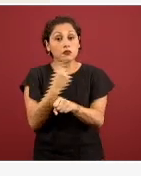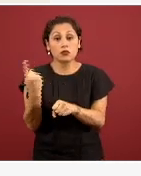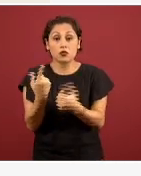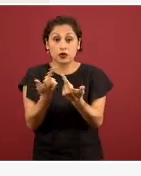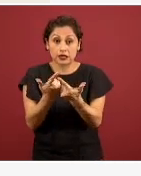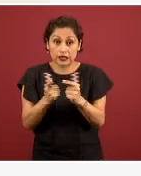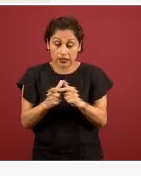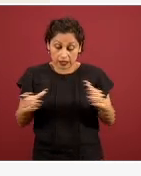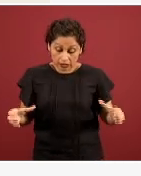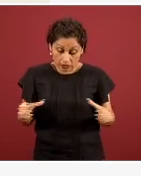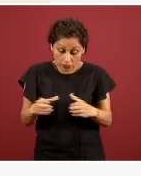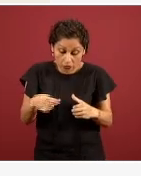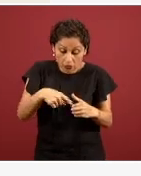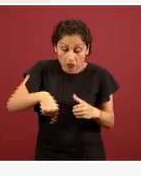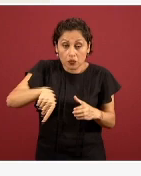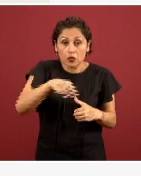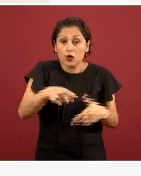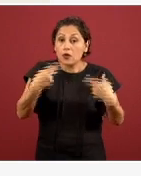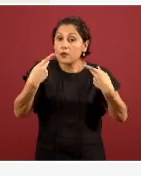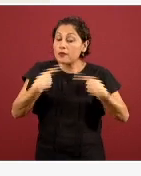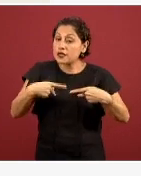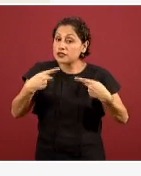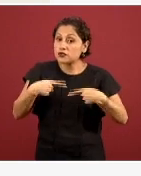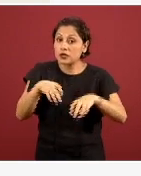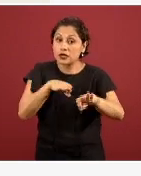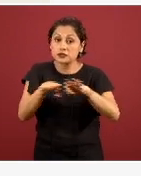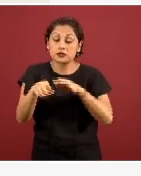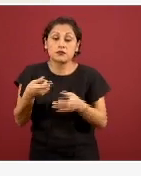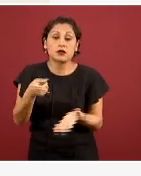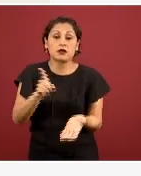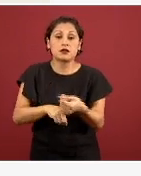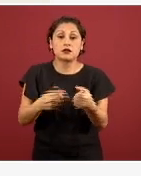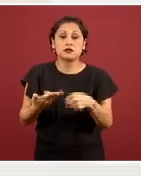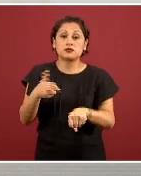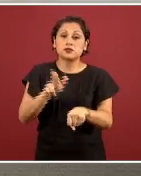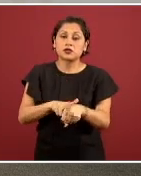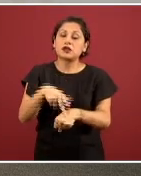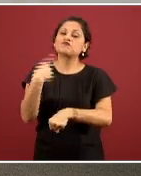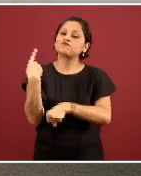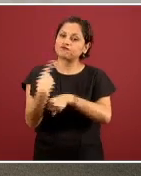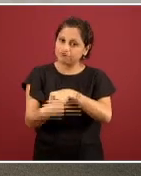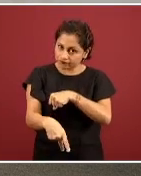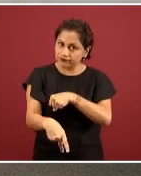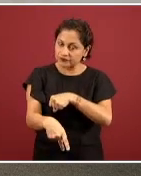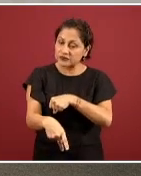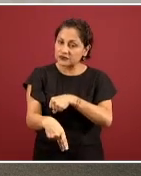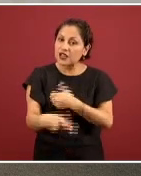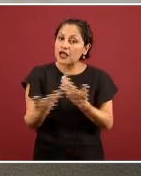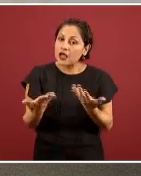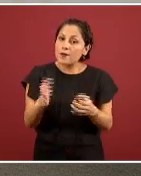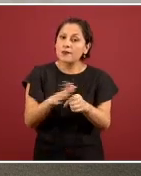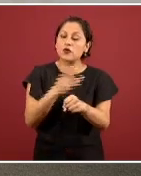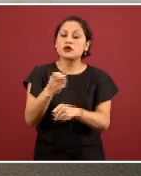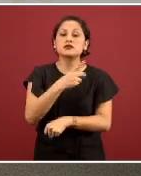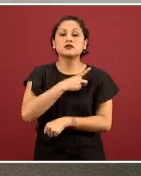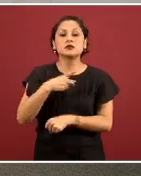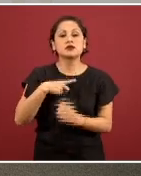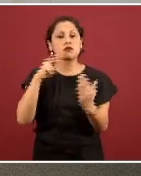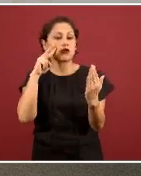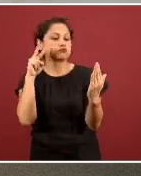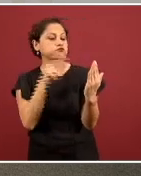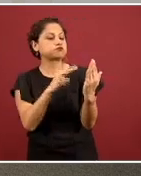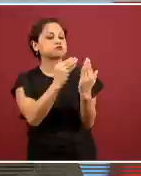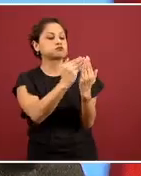su ocupación es el personal de salud y que debe estar bien protegido para poder brindar una atención